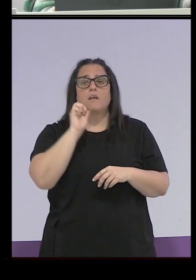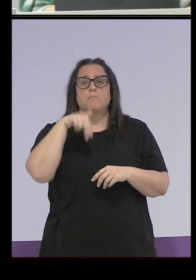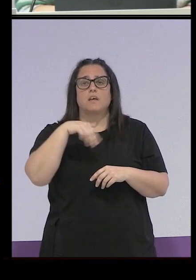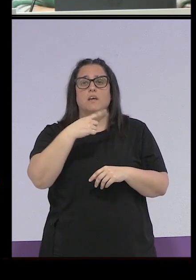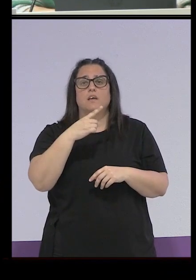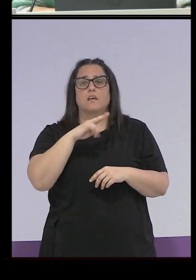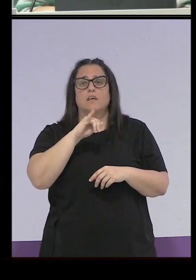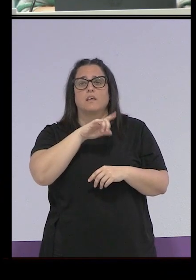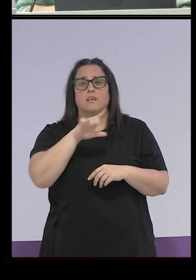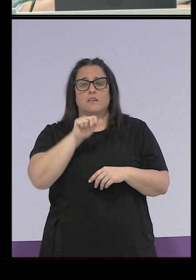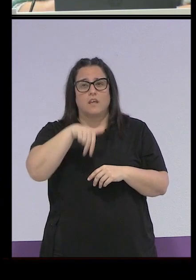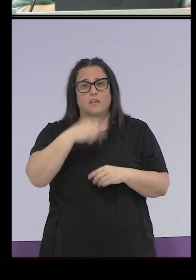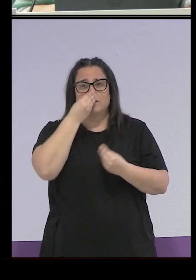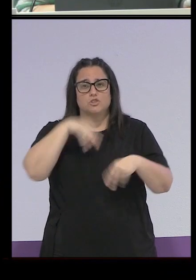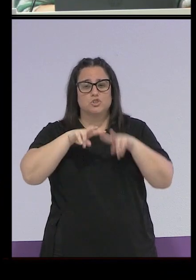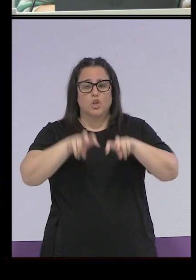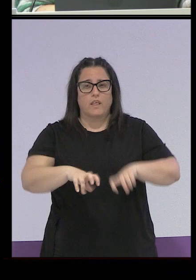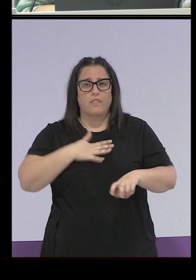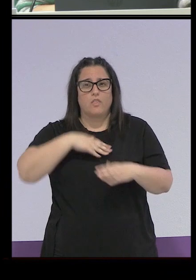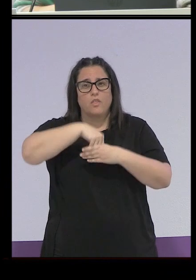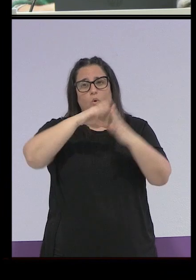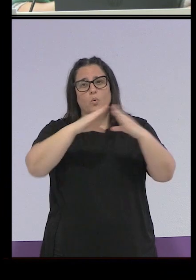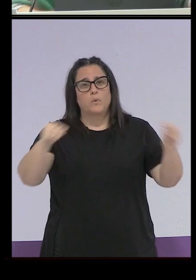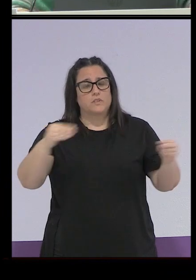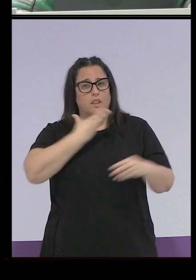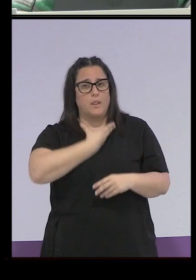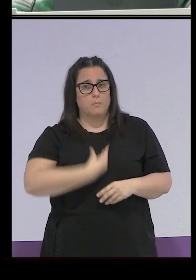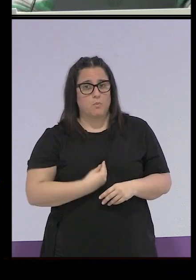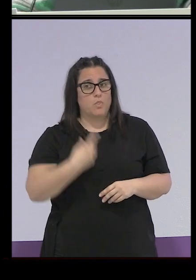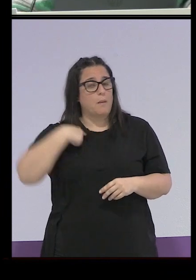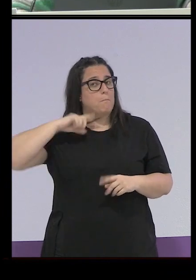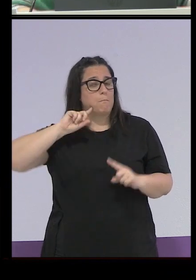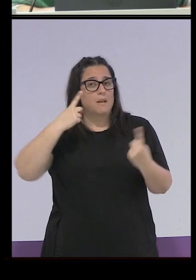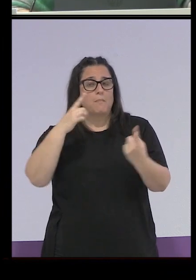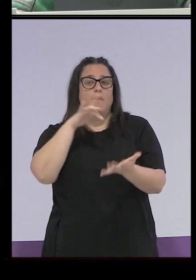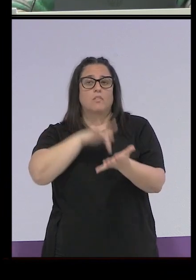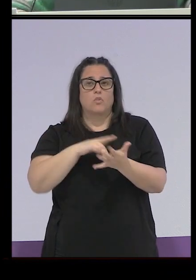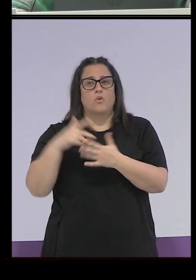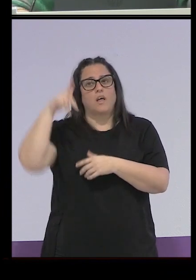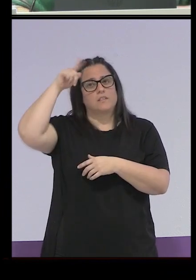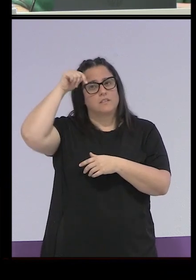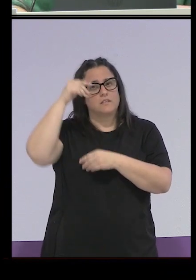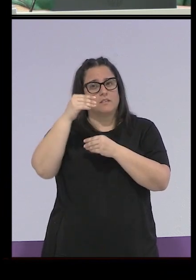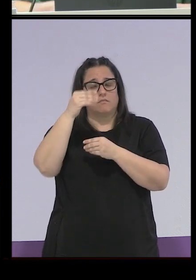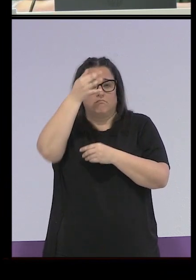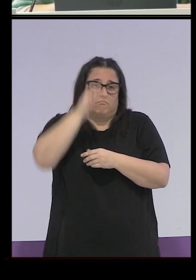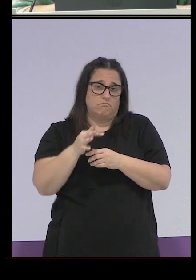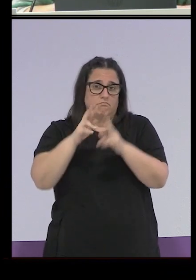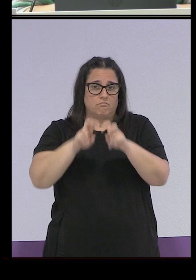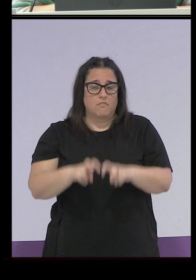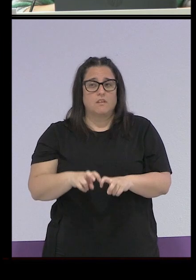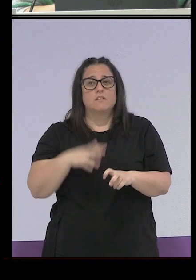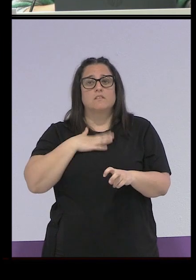historiadora de la Universidad de Murcia, y es la primera persona que ha hecho en el Estado una tesis sobre el patronato. Ella en concreto ha analizado